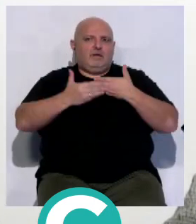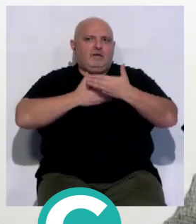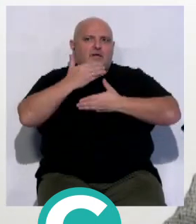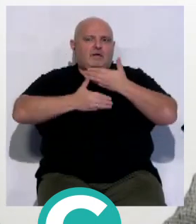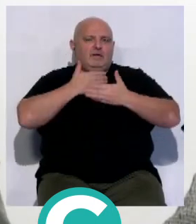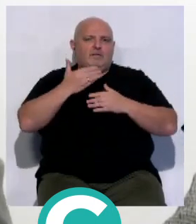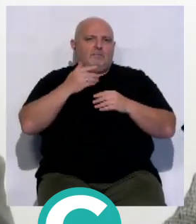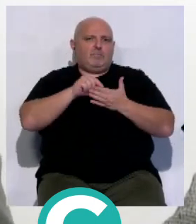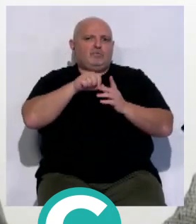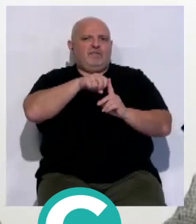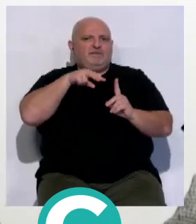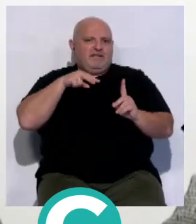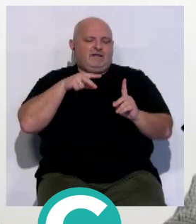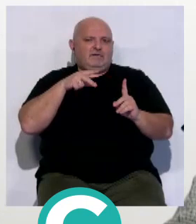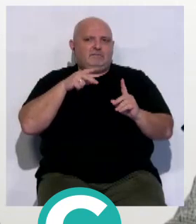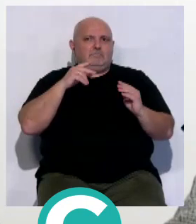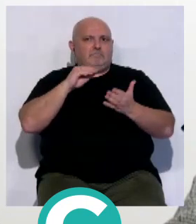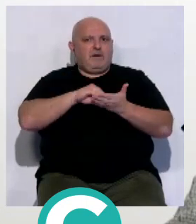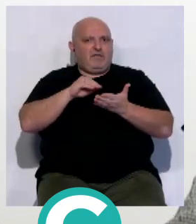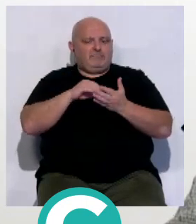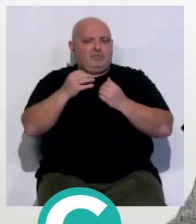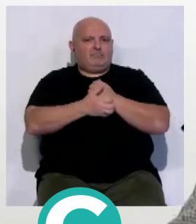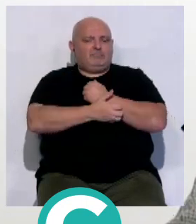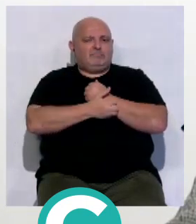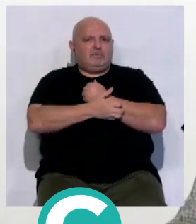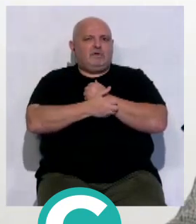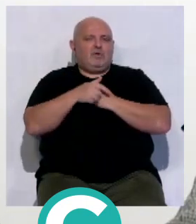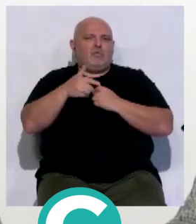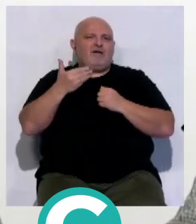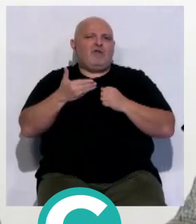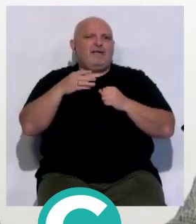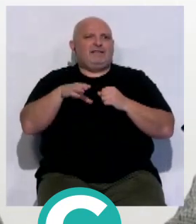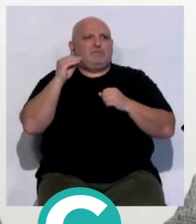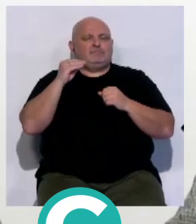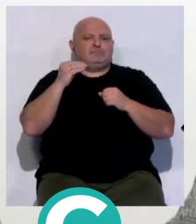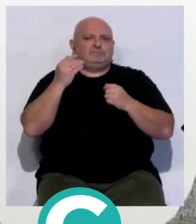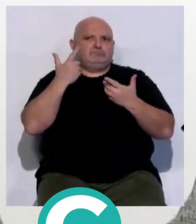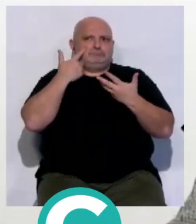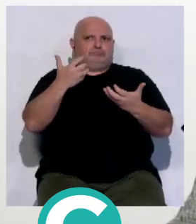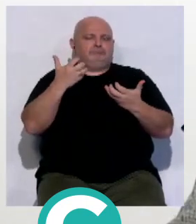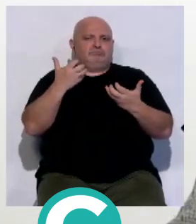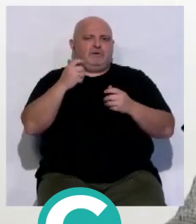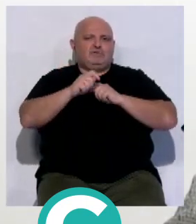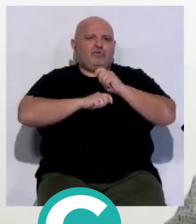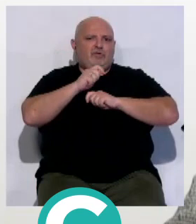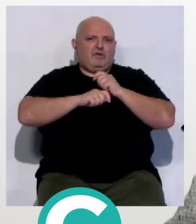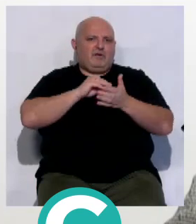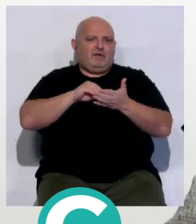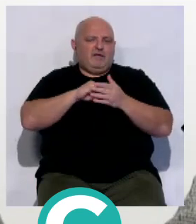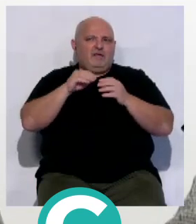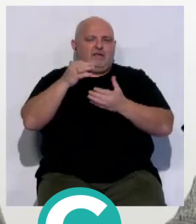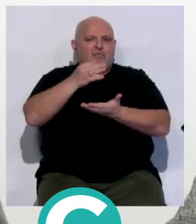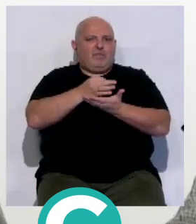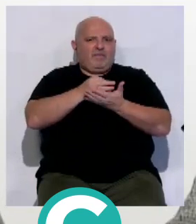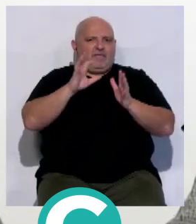queremos analizarlo desde nuestro punto de vista, desde el periodismo, que fue uno de los valores que entendimos que tenía la Asociación de la Prensa y la ciudad